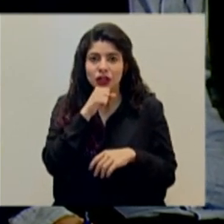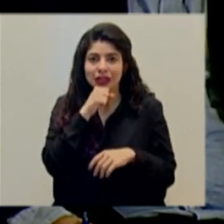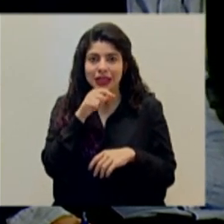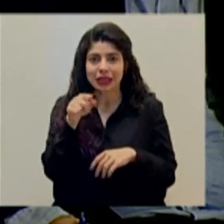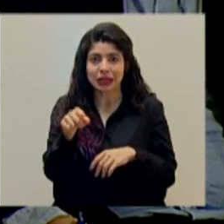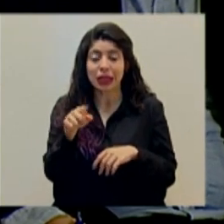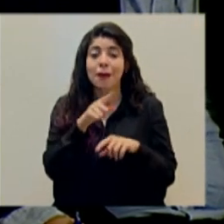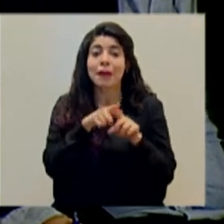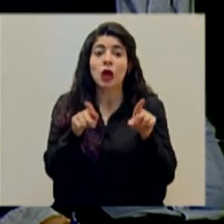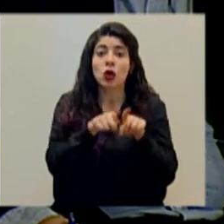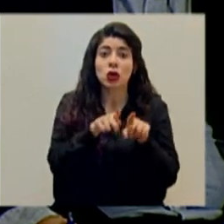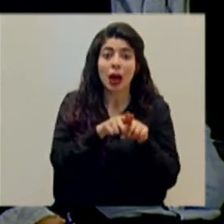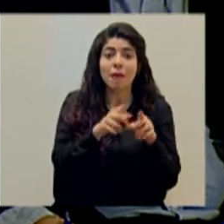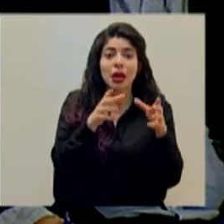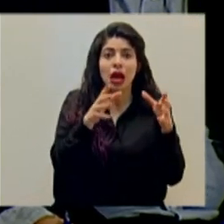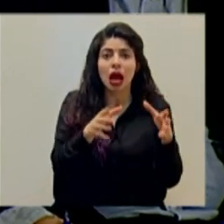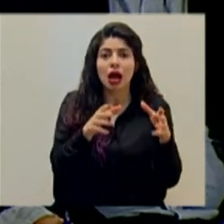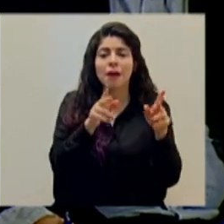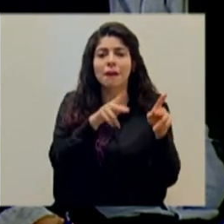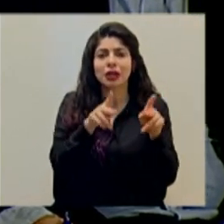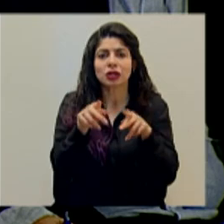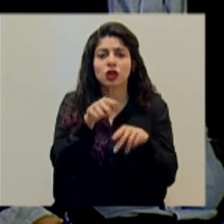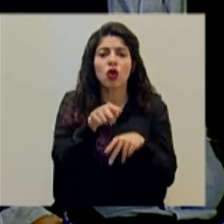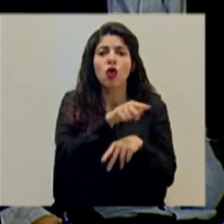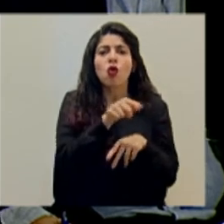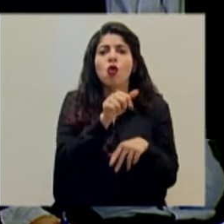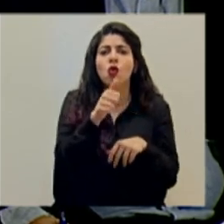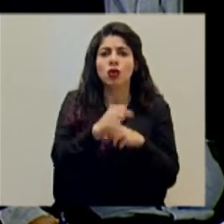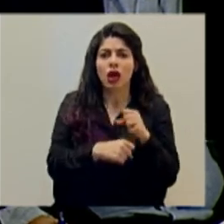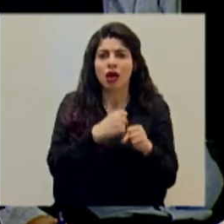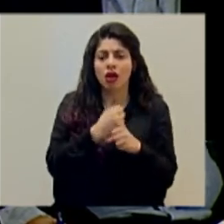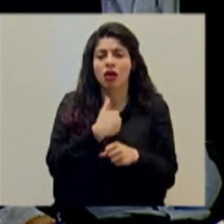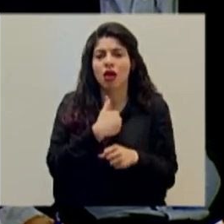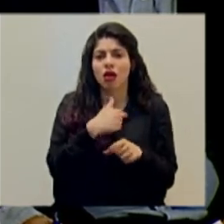también hay un porcentaje de personas que se distribuyen en diferentes edades.